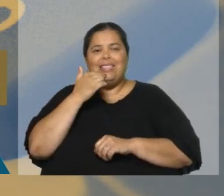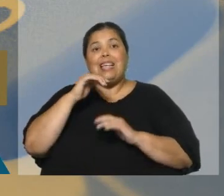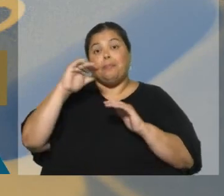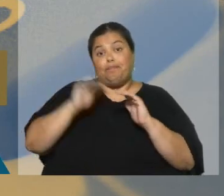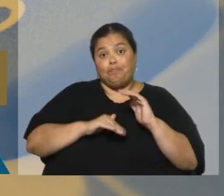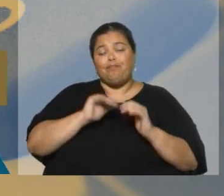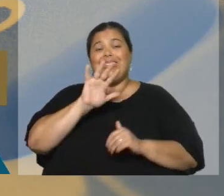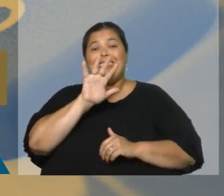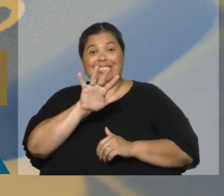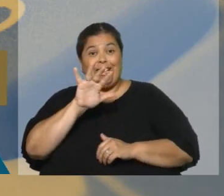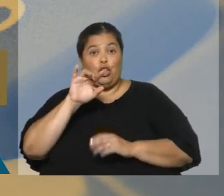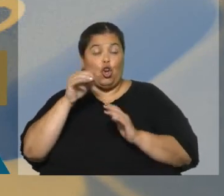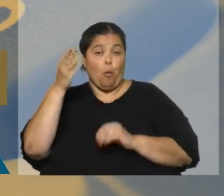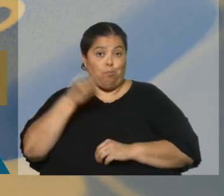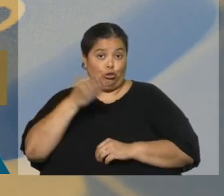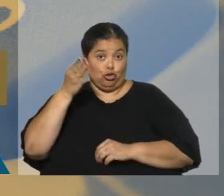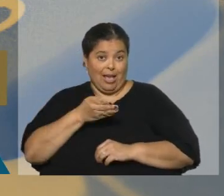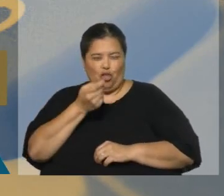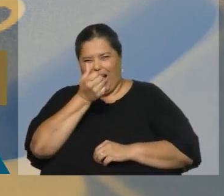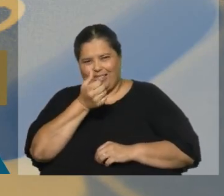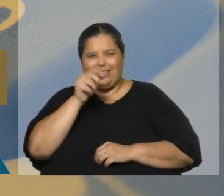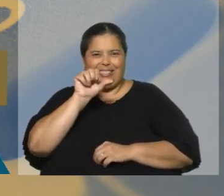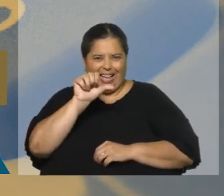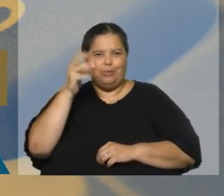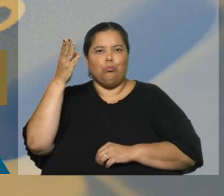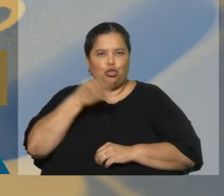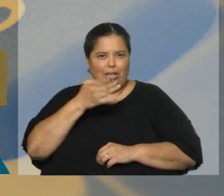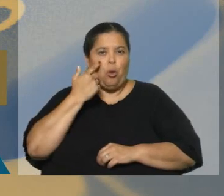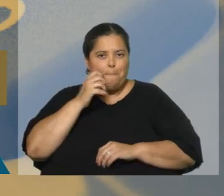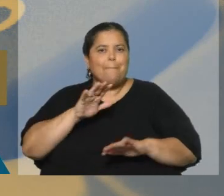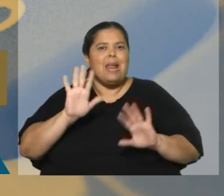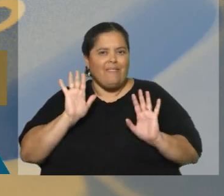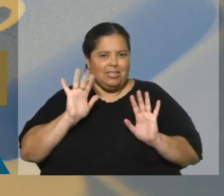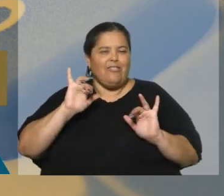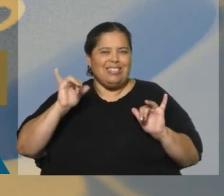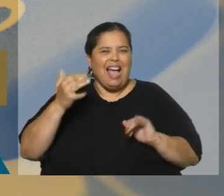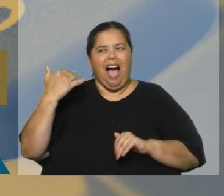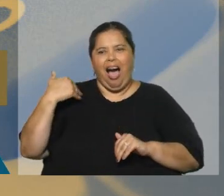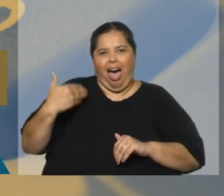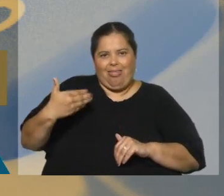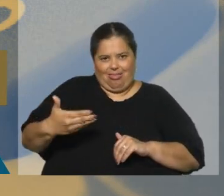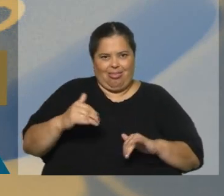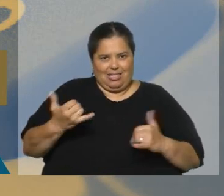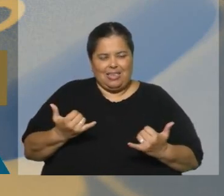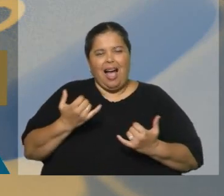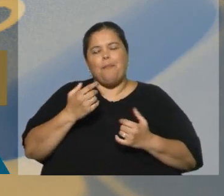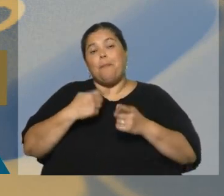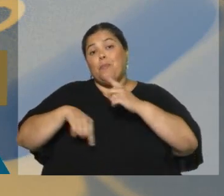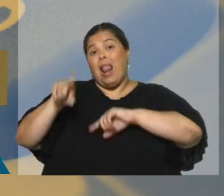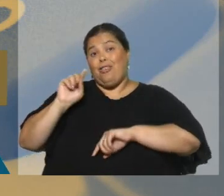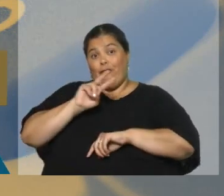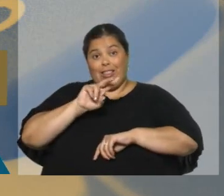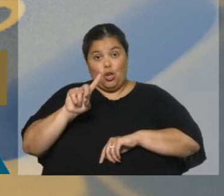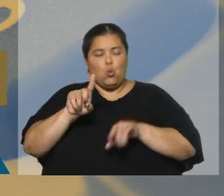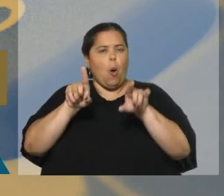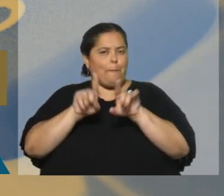de 5.9, prácticamente 6%. Era previsible. Eso venía ocurriendo ya en comparación con 2021 mes a